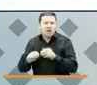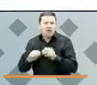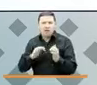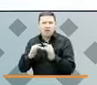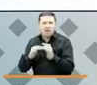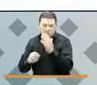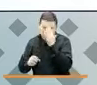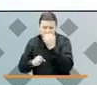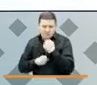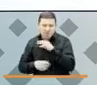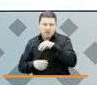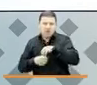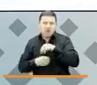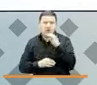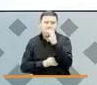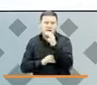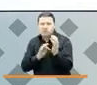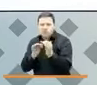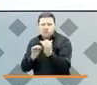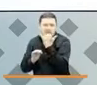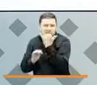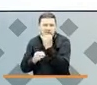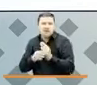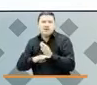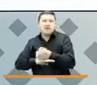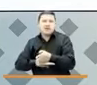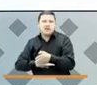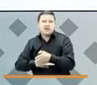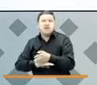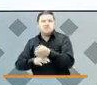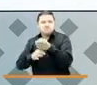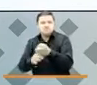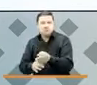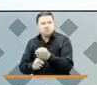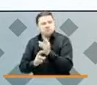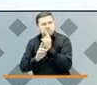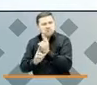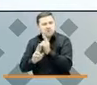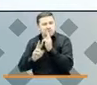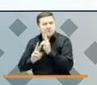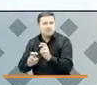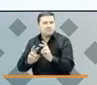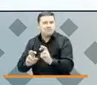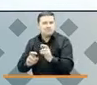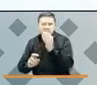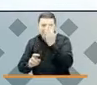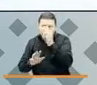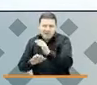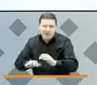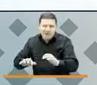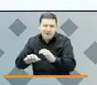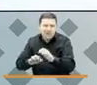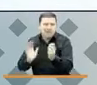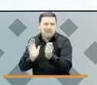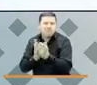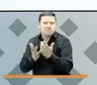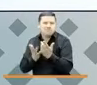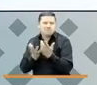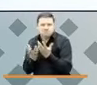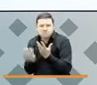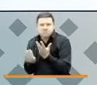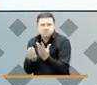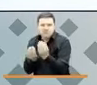armado interno colombiano a través de la realización de investigaciones, actividades museísticas,